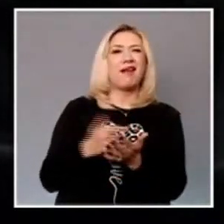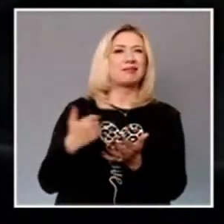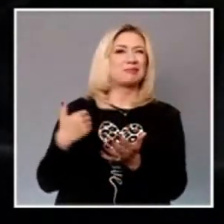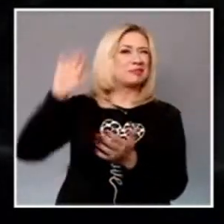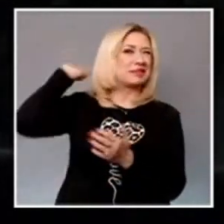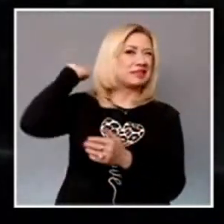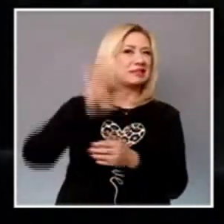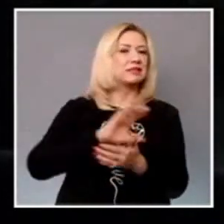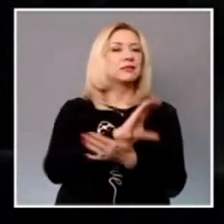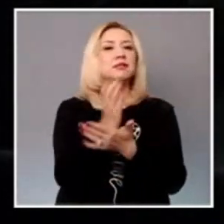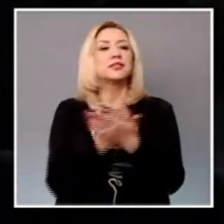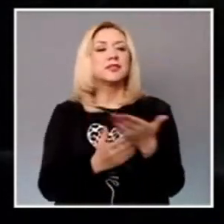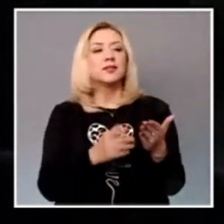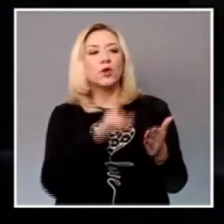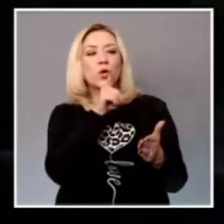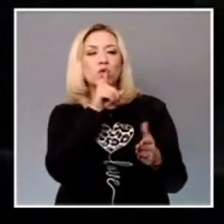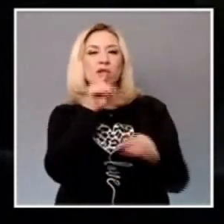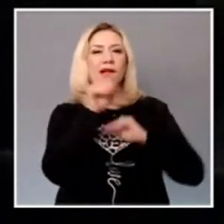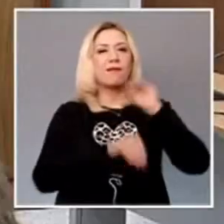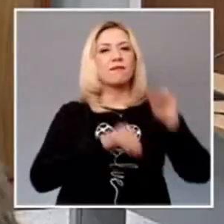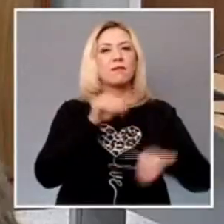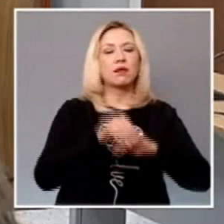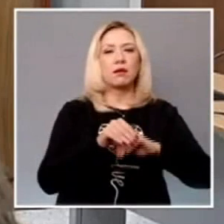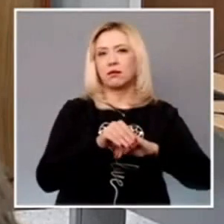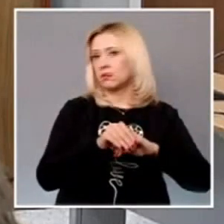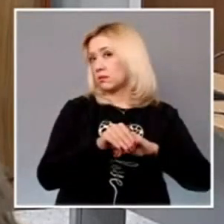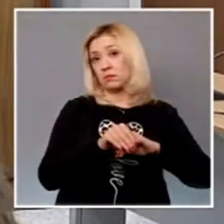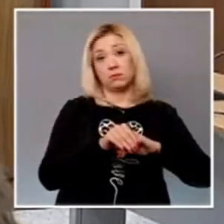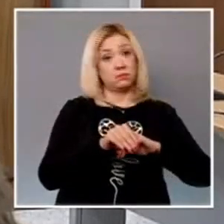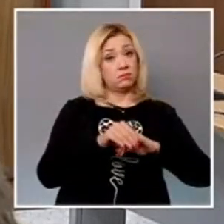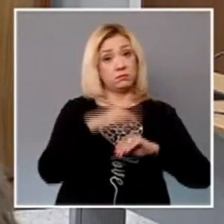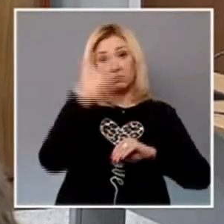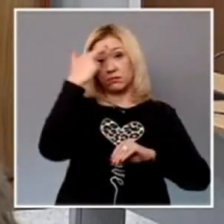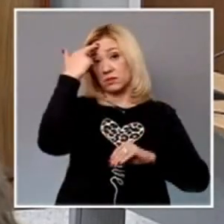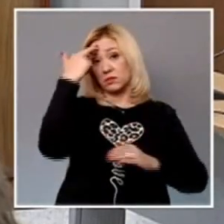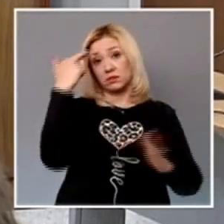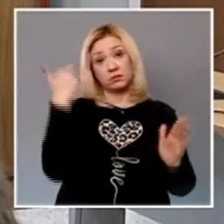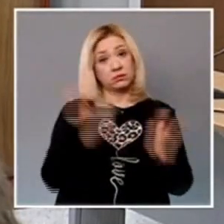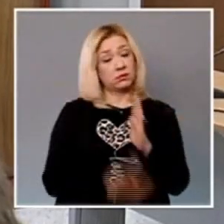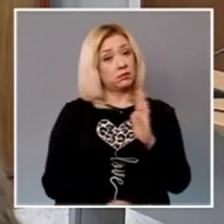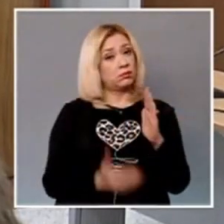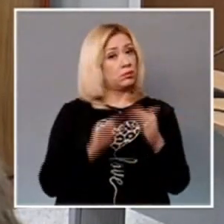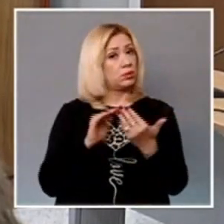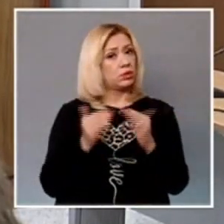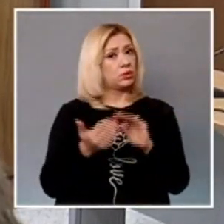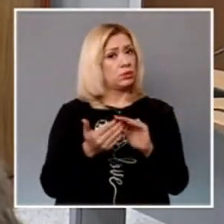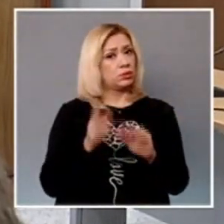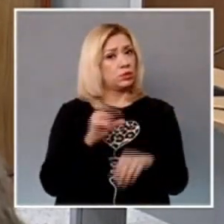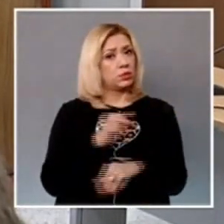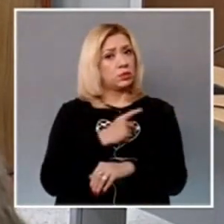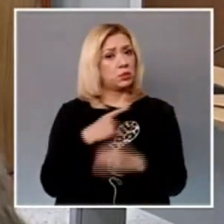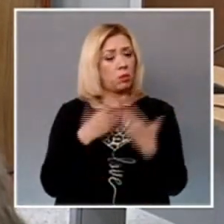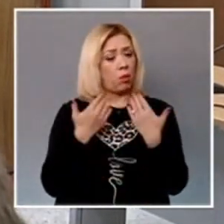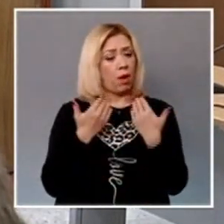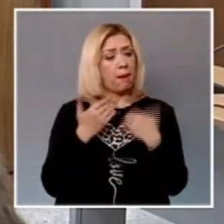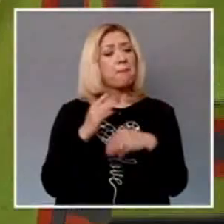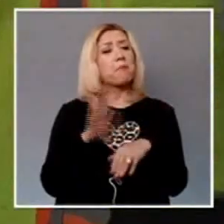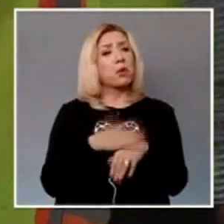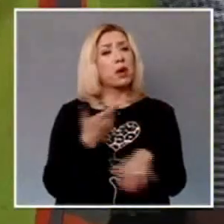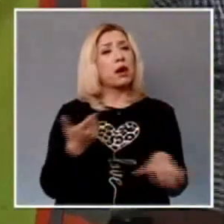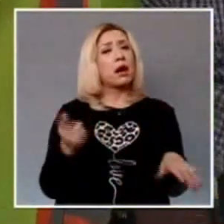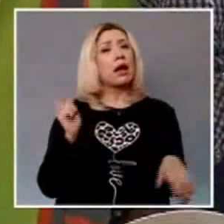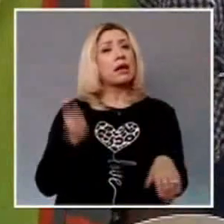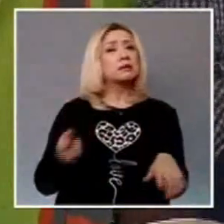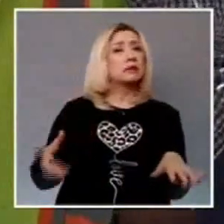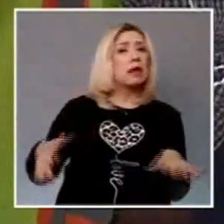pero en realidad se trataba de un acto injustificado con el que buscaban eludir, simular o disfrazar la relación laboral, afectando